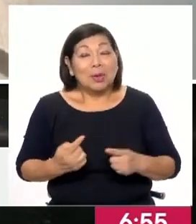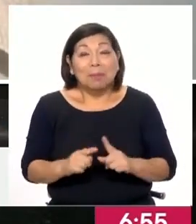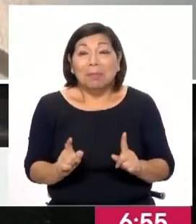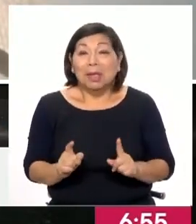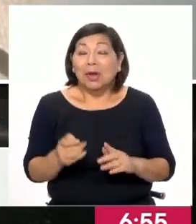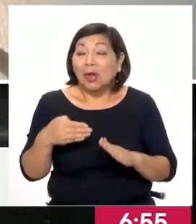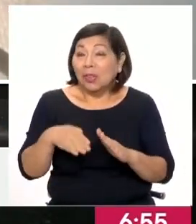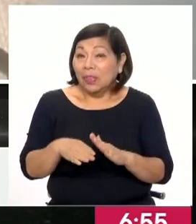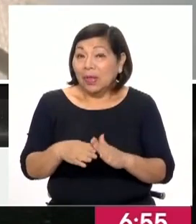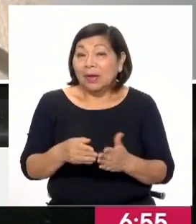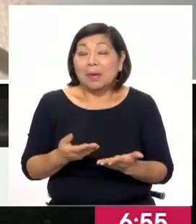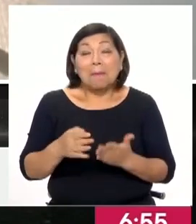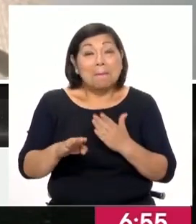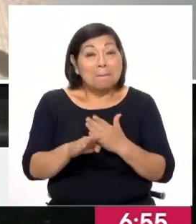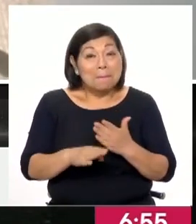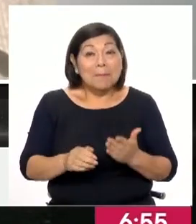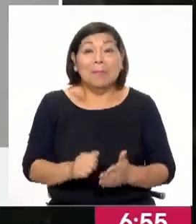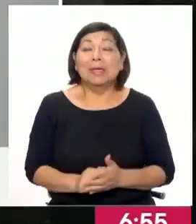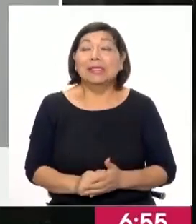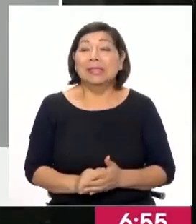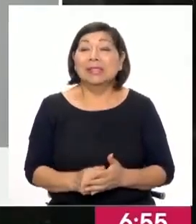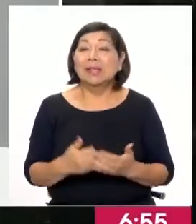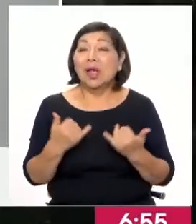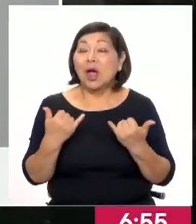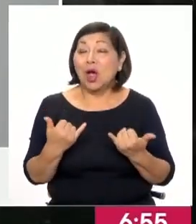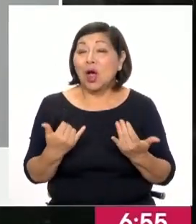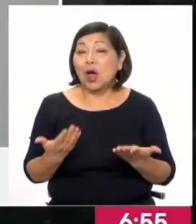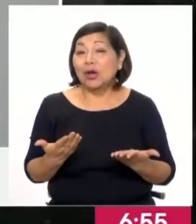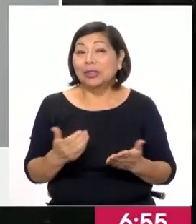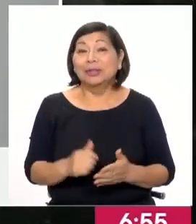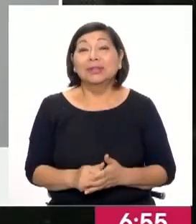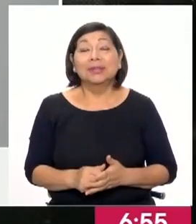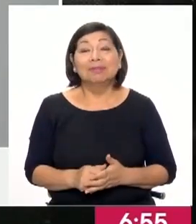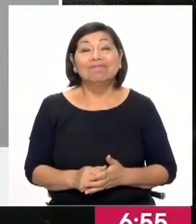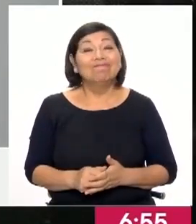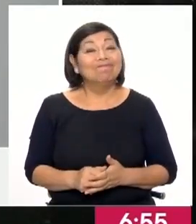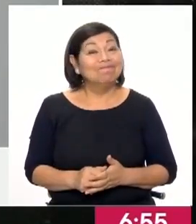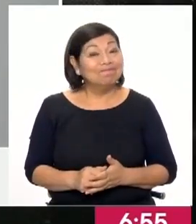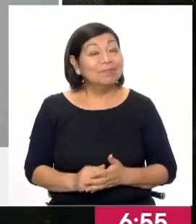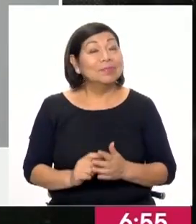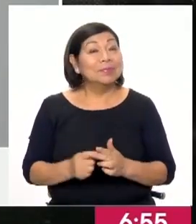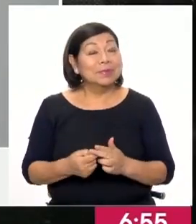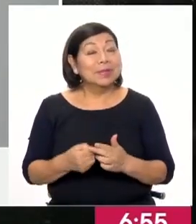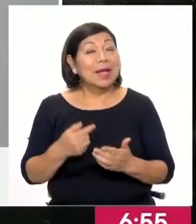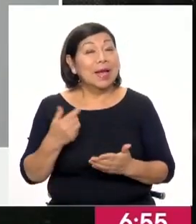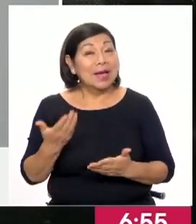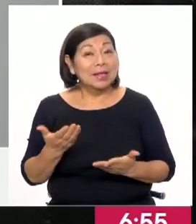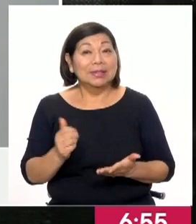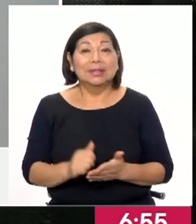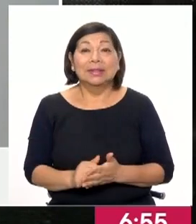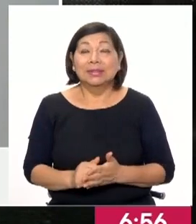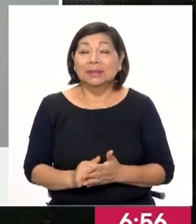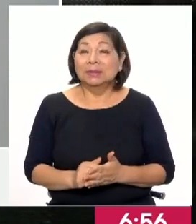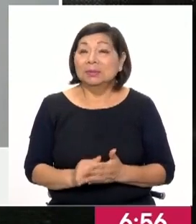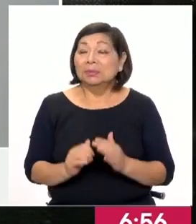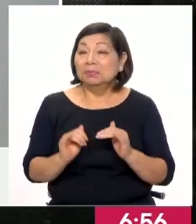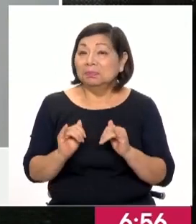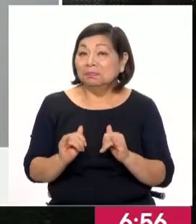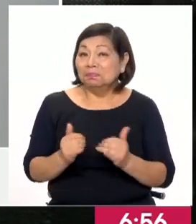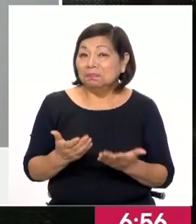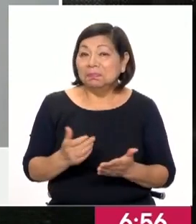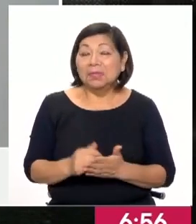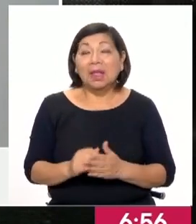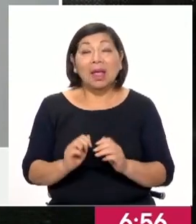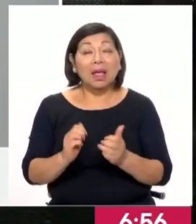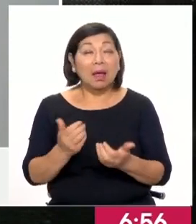dentro de lo que es el escenario base y lo previsible hoy, ¿no? Estamos, digamos, pensando en que hay una estabilidad del